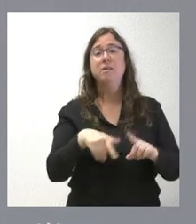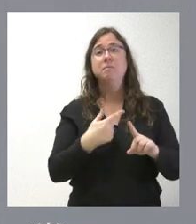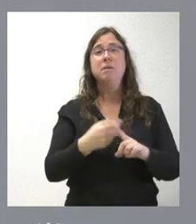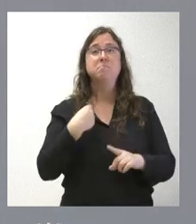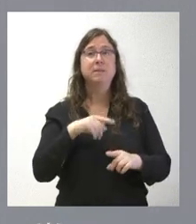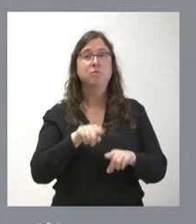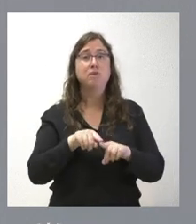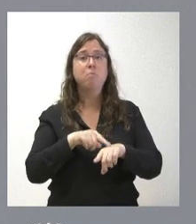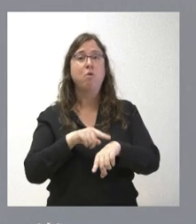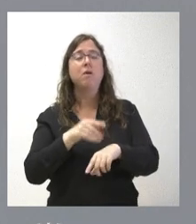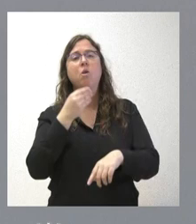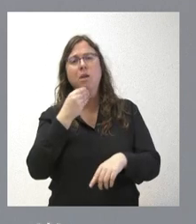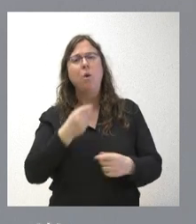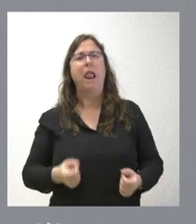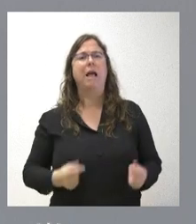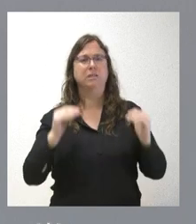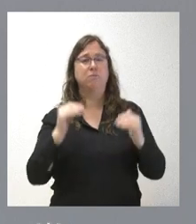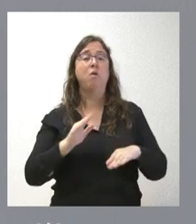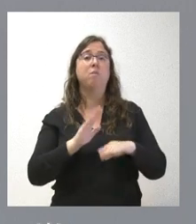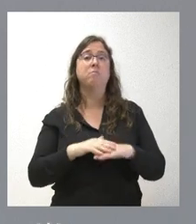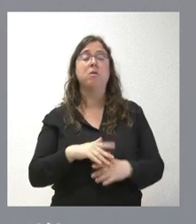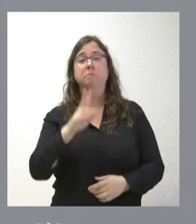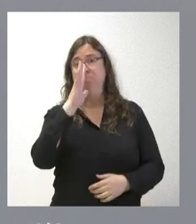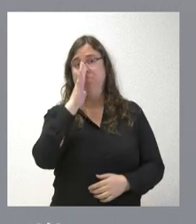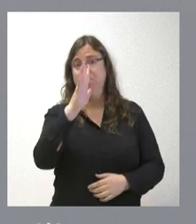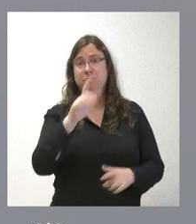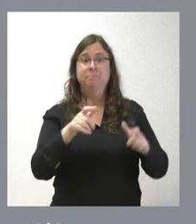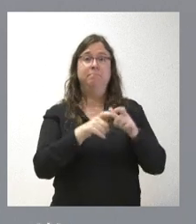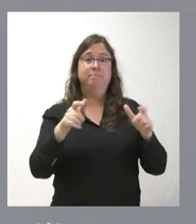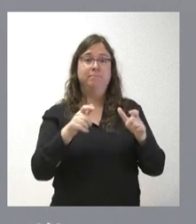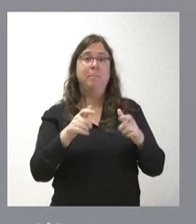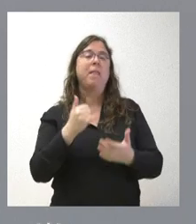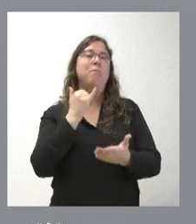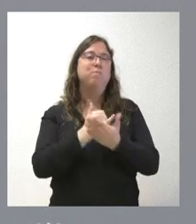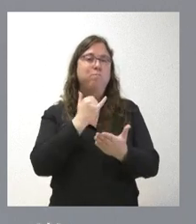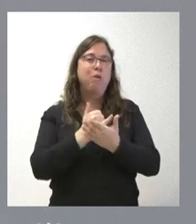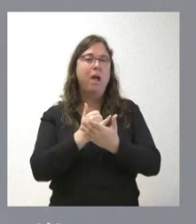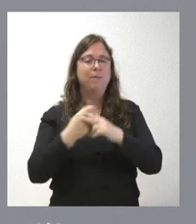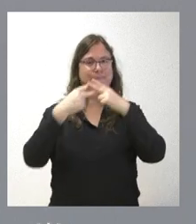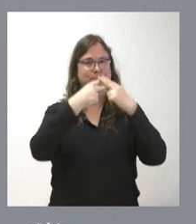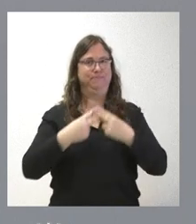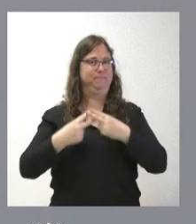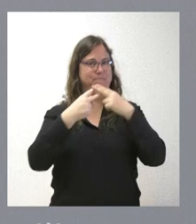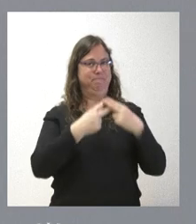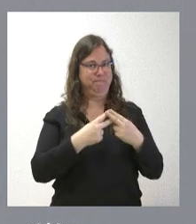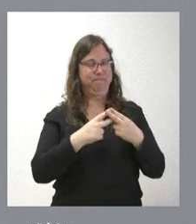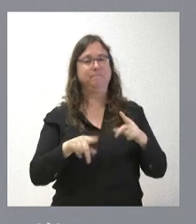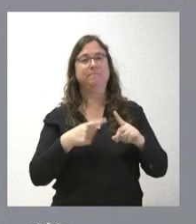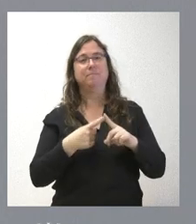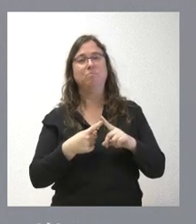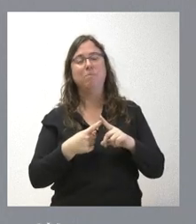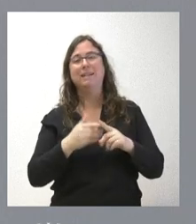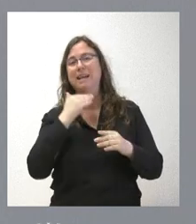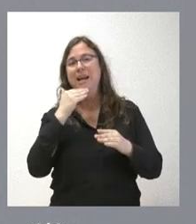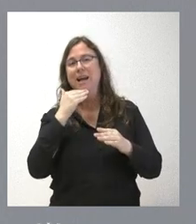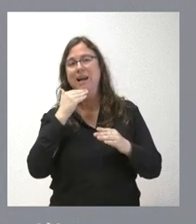vez, reduce el coste porque tener la licencia no solamente es pagar la tasa, sino también hacerse unas pruebas diagnósticas y una serie